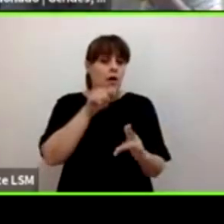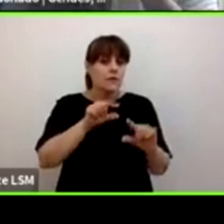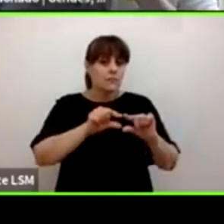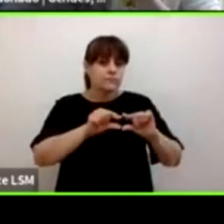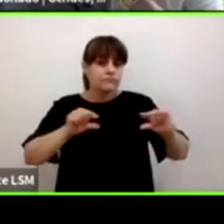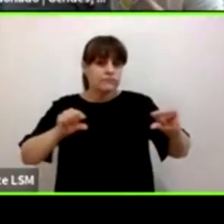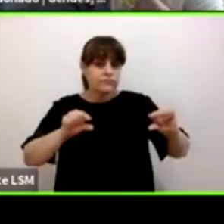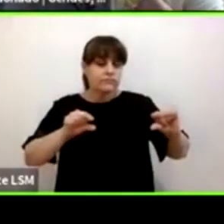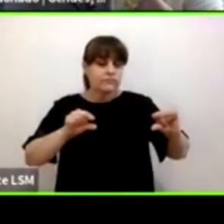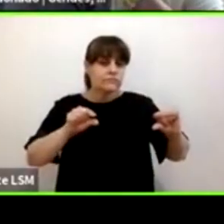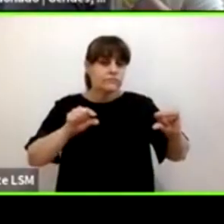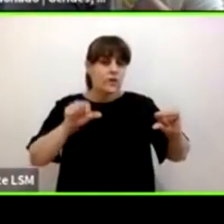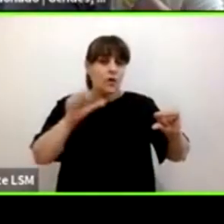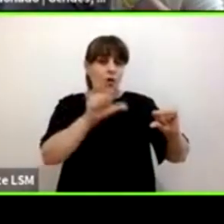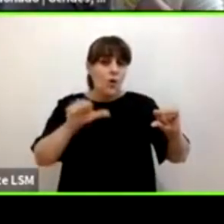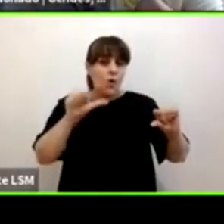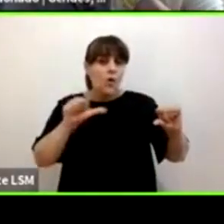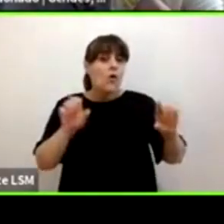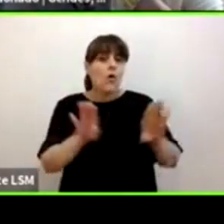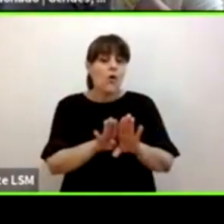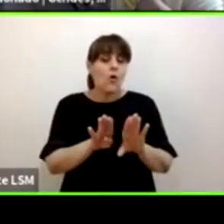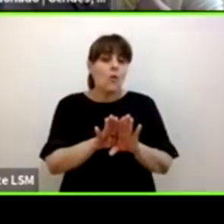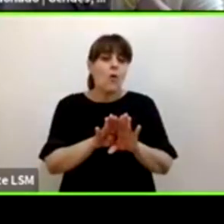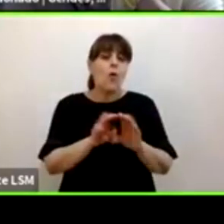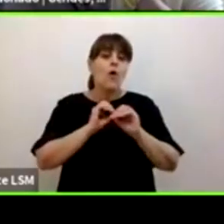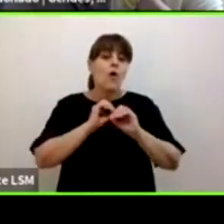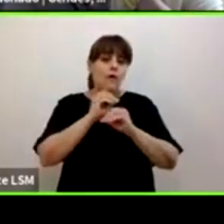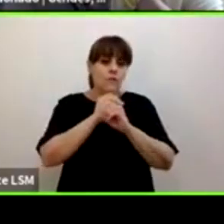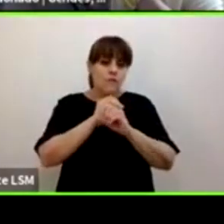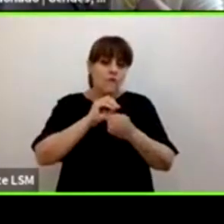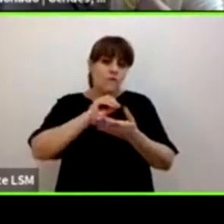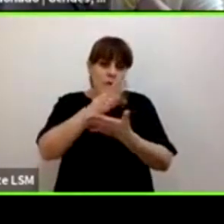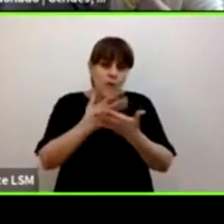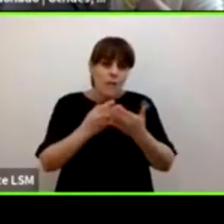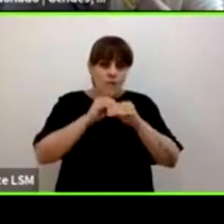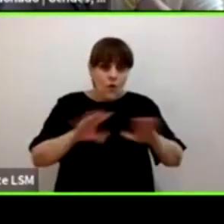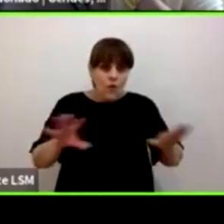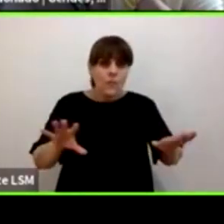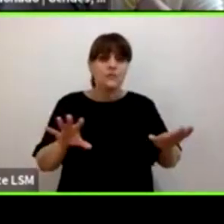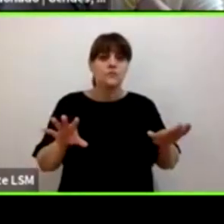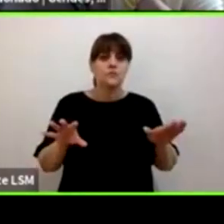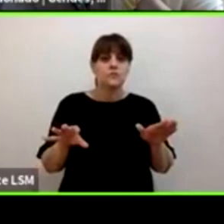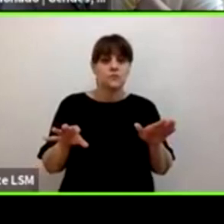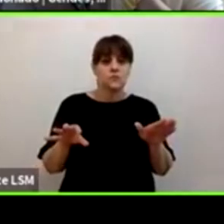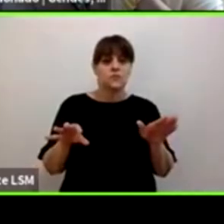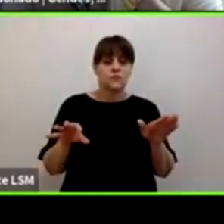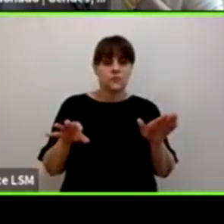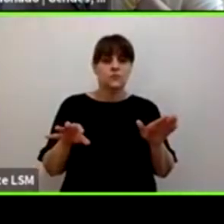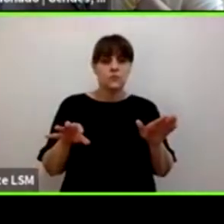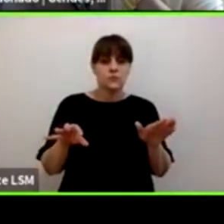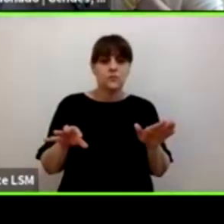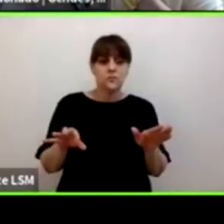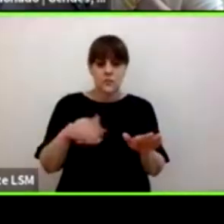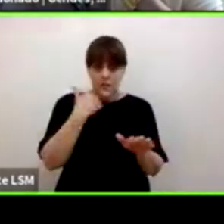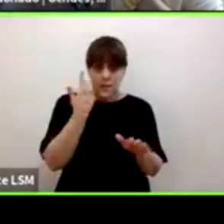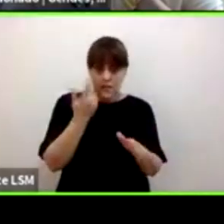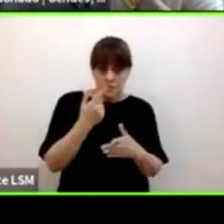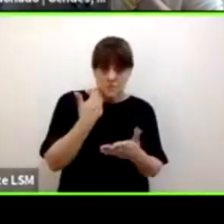correo o algún dato que nos quieras proporcionar para que pudieran seguir la conversación sí claro